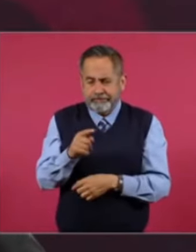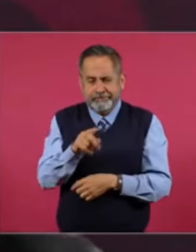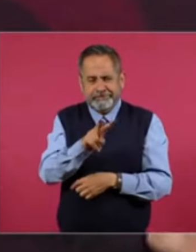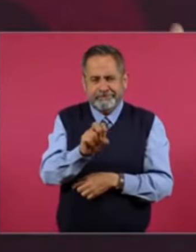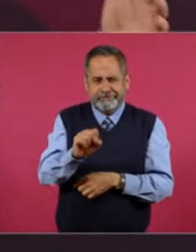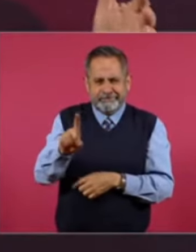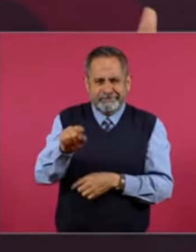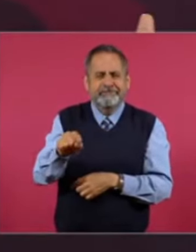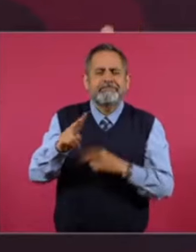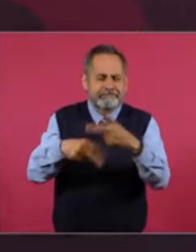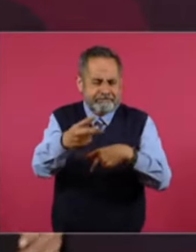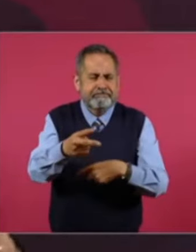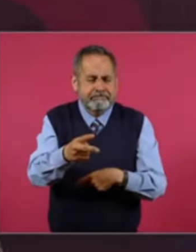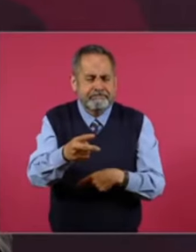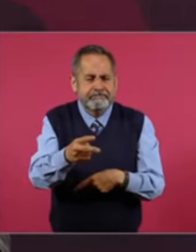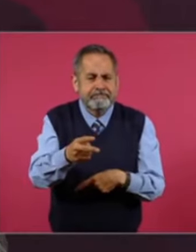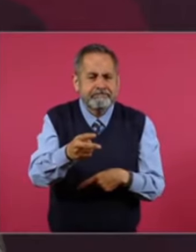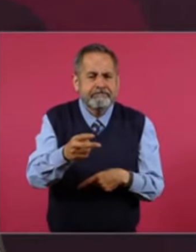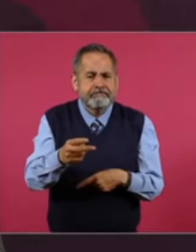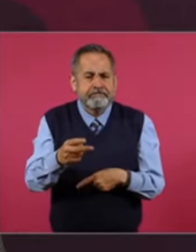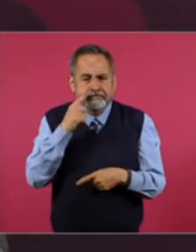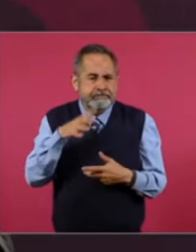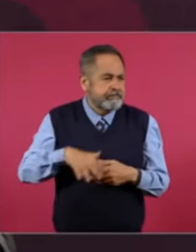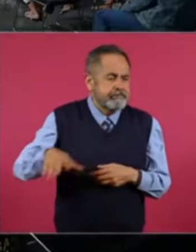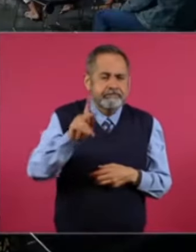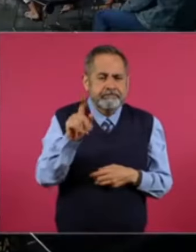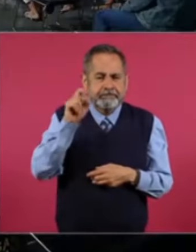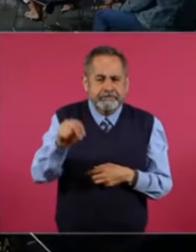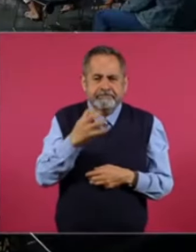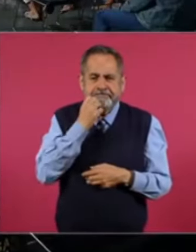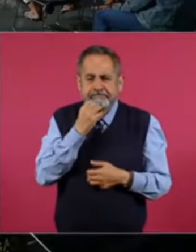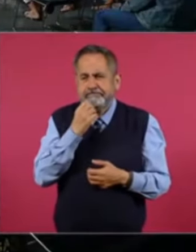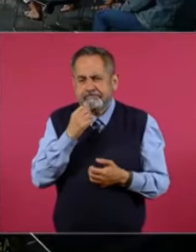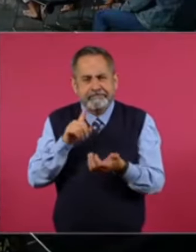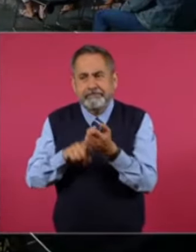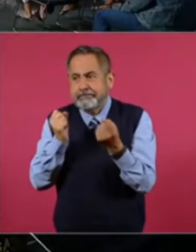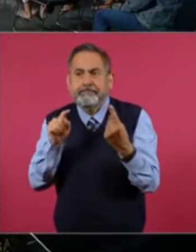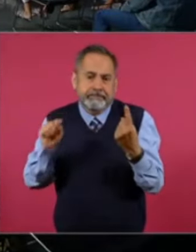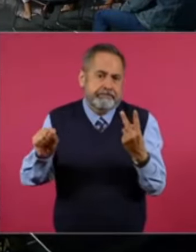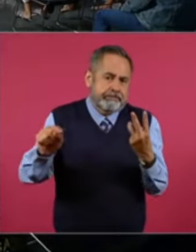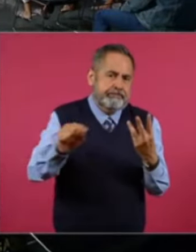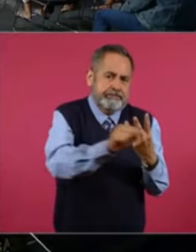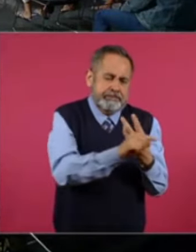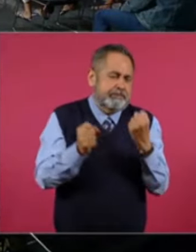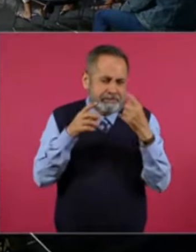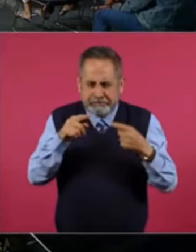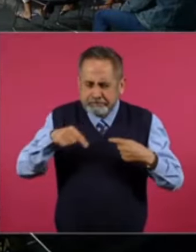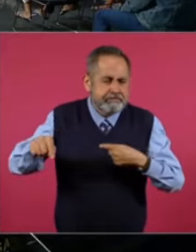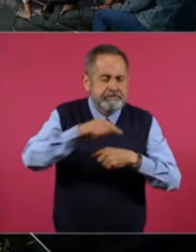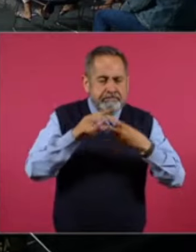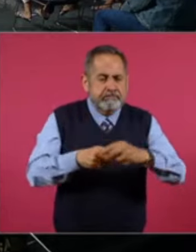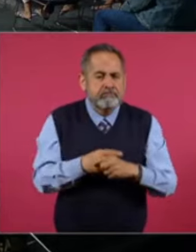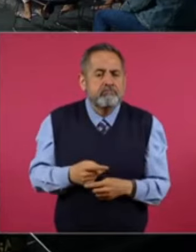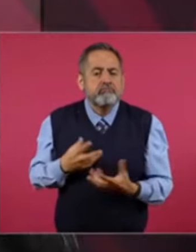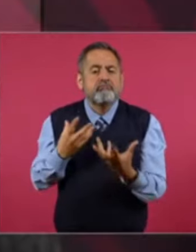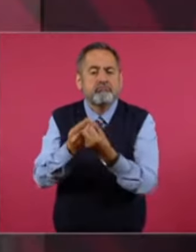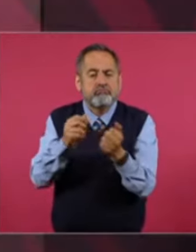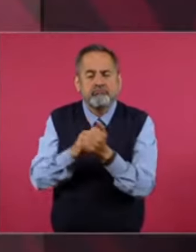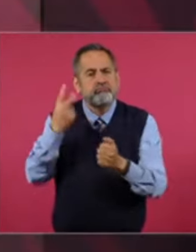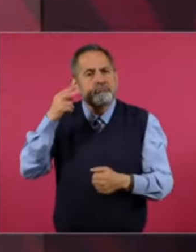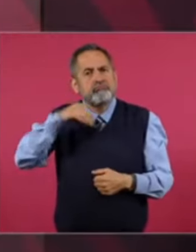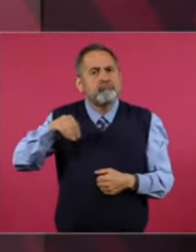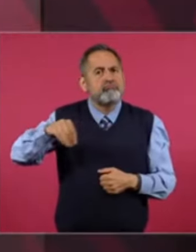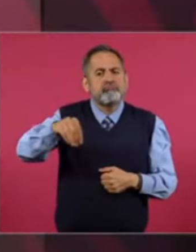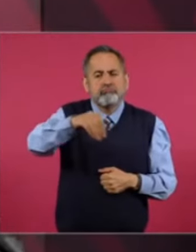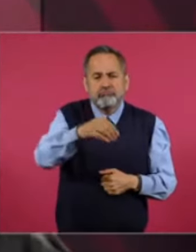hacer. Una evaluación. De todo el plan Tepic. Son muchas obras. Que se están llevando a cabo. Entonces. Vamos a hacer este recorrido.